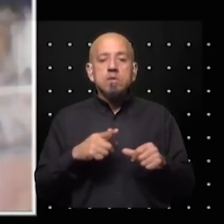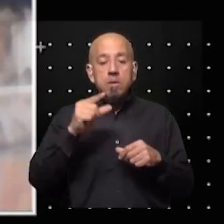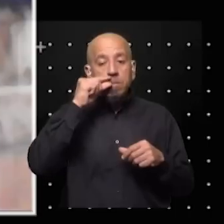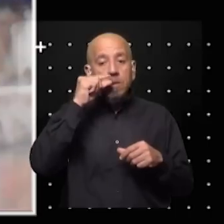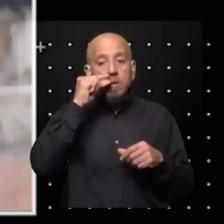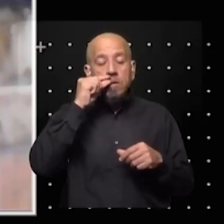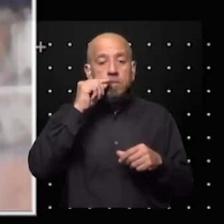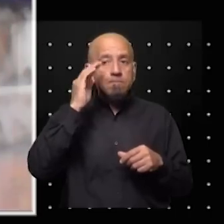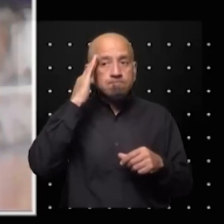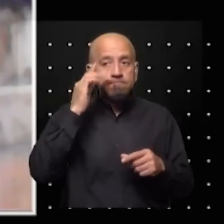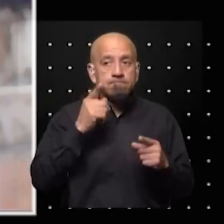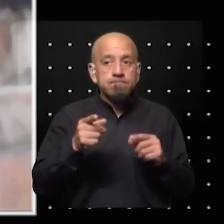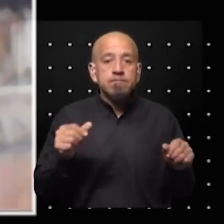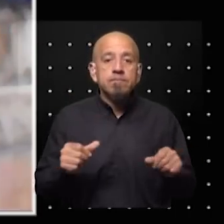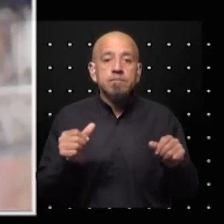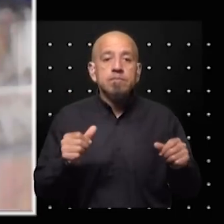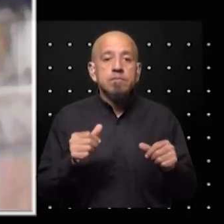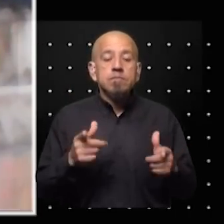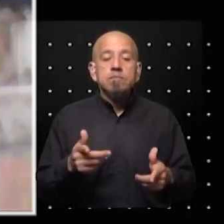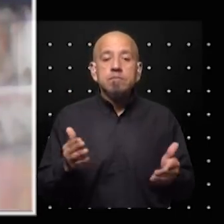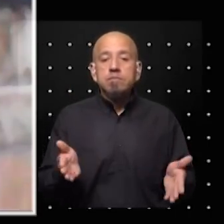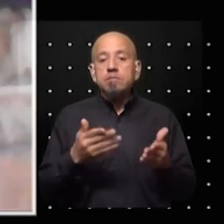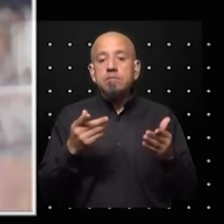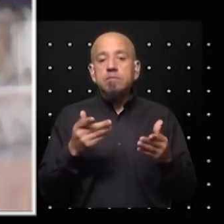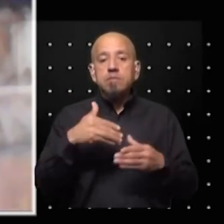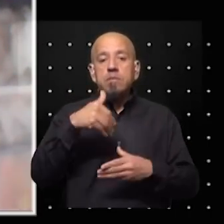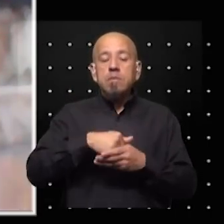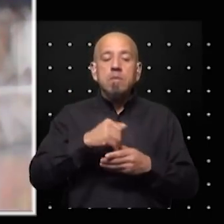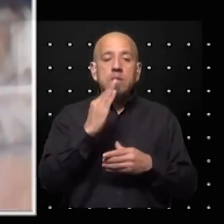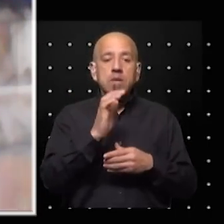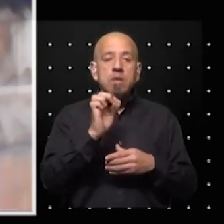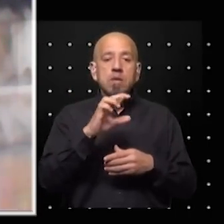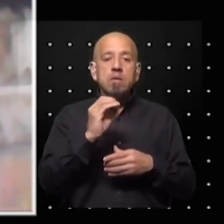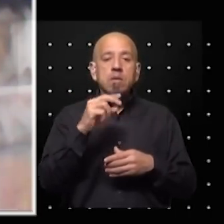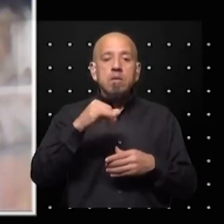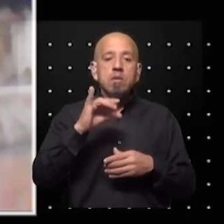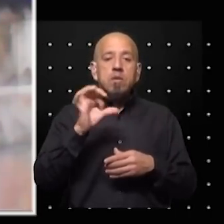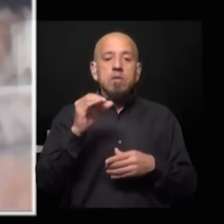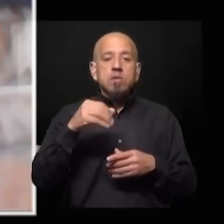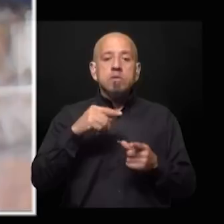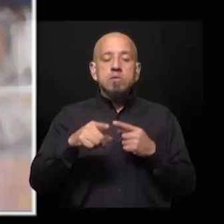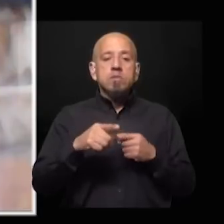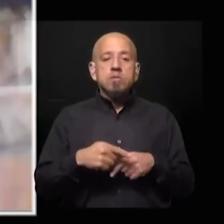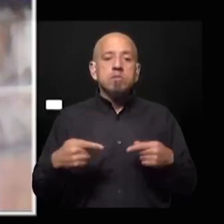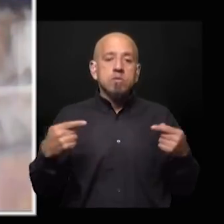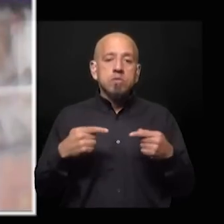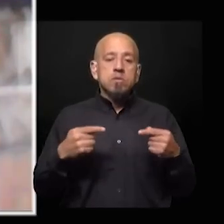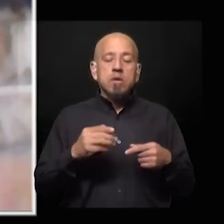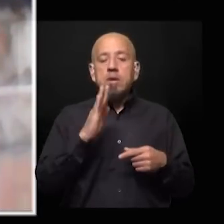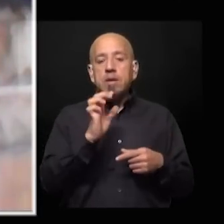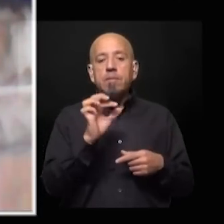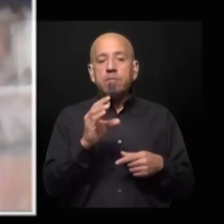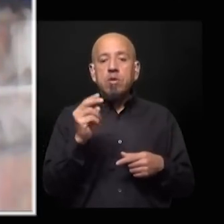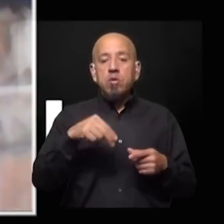vuelta o sea así como Cristina tracciona votos en el peronismo Macri tracciona votos en el antiperonismo entonces es una